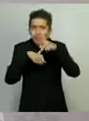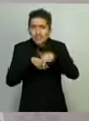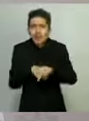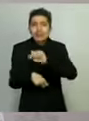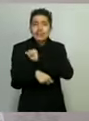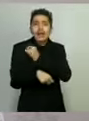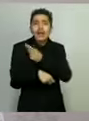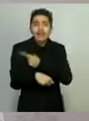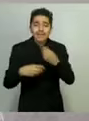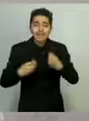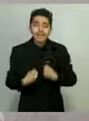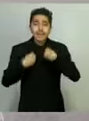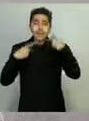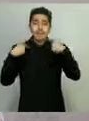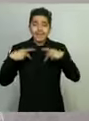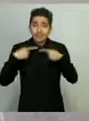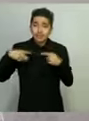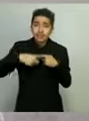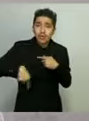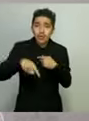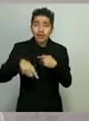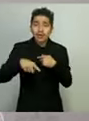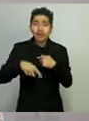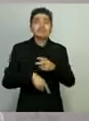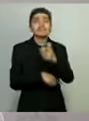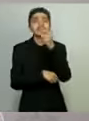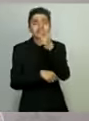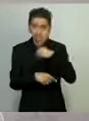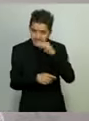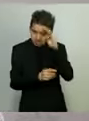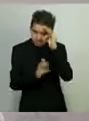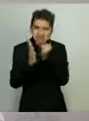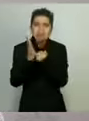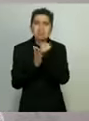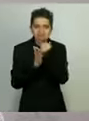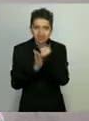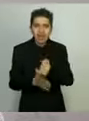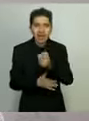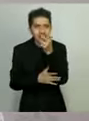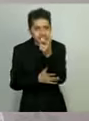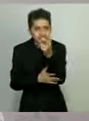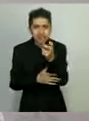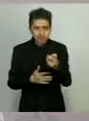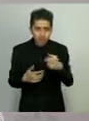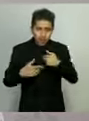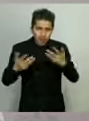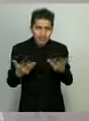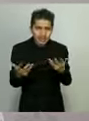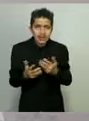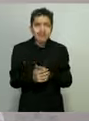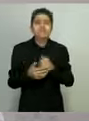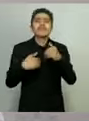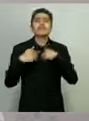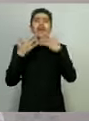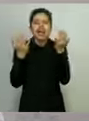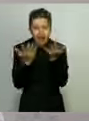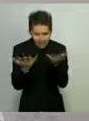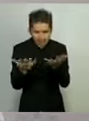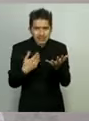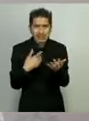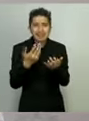la salud y la vida de la gente. Por eso he tomado esta decisión. Y lo mismo, les he pedido a los